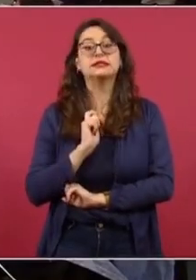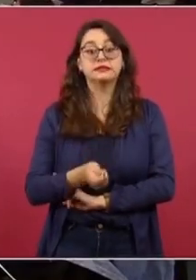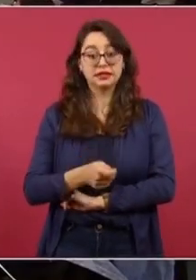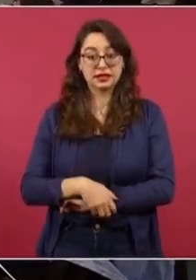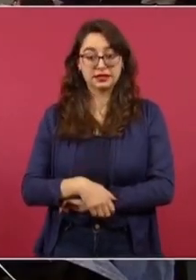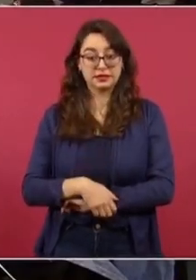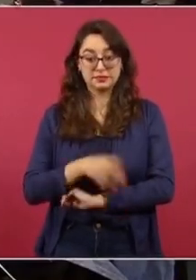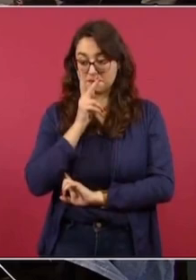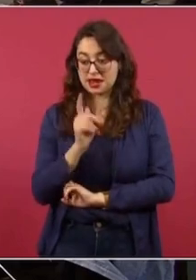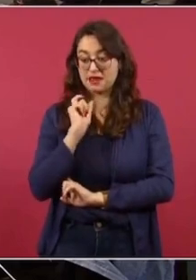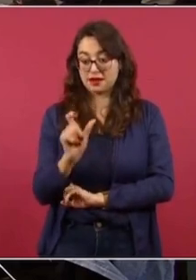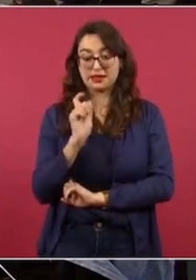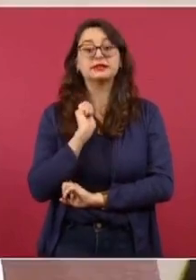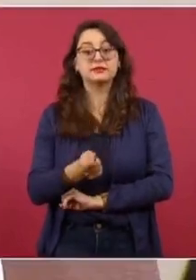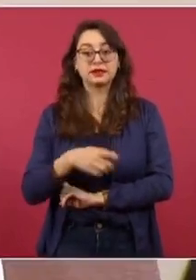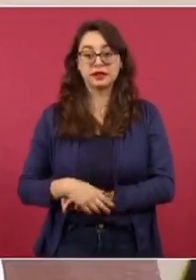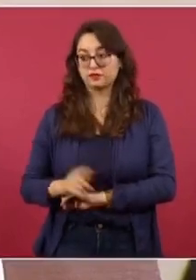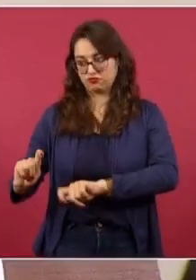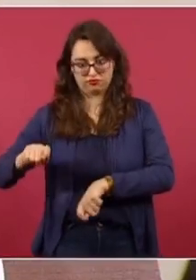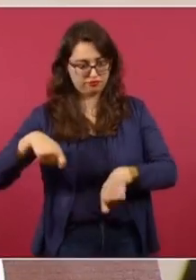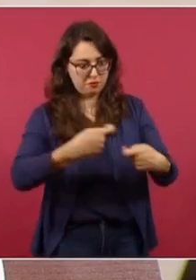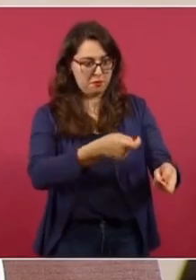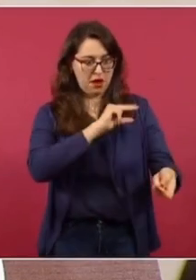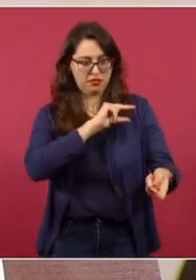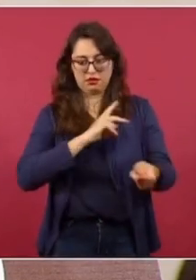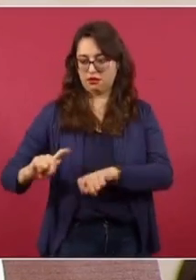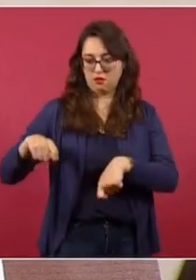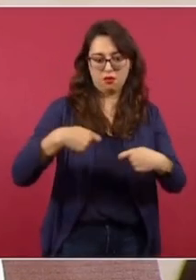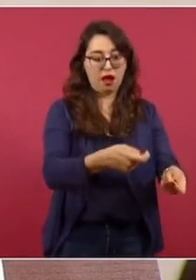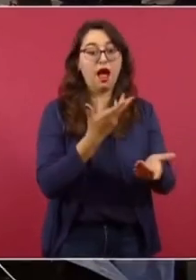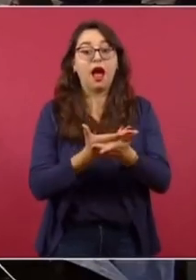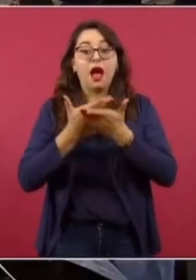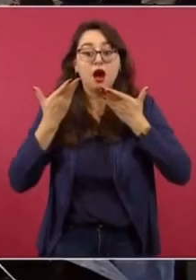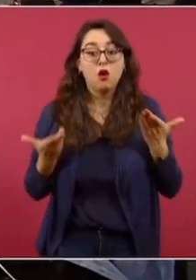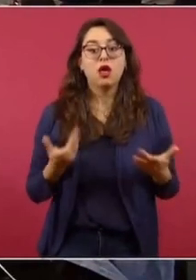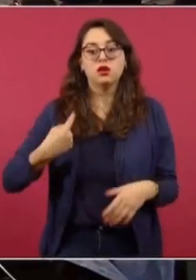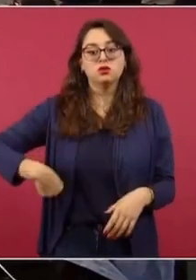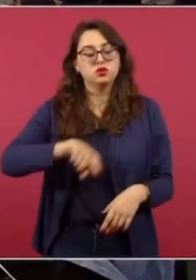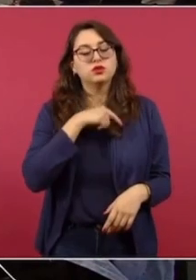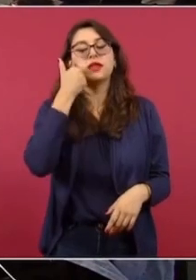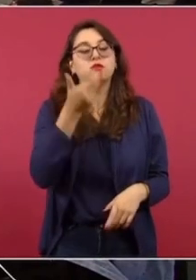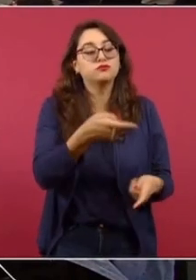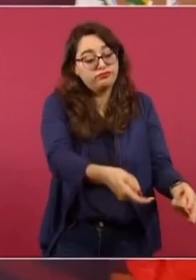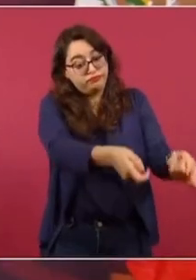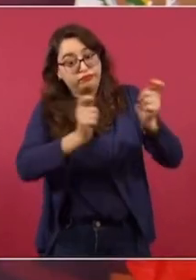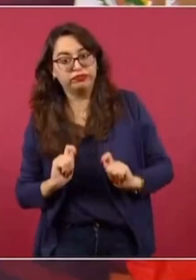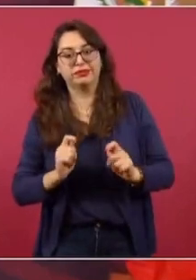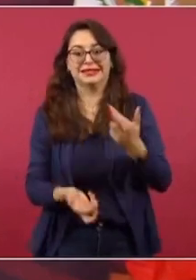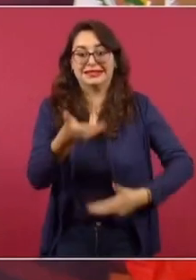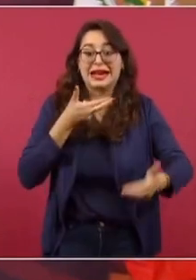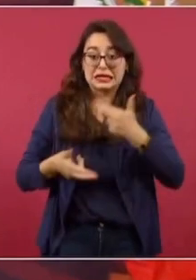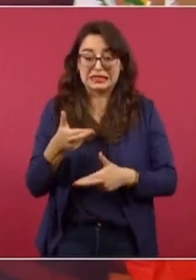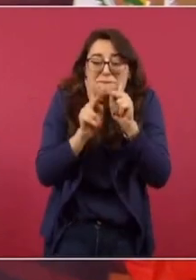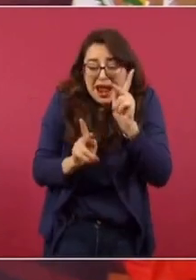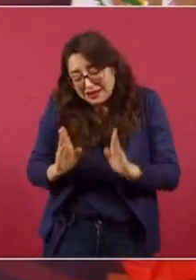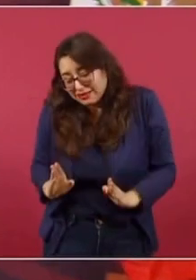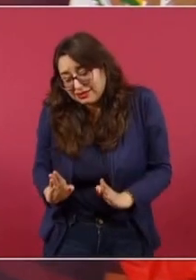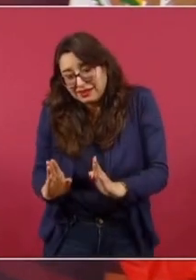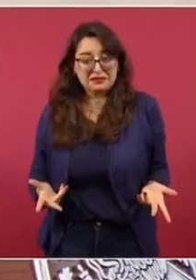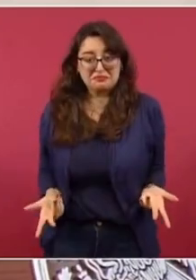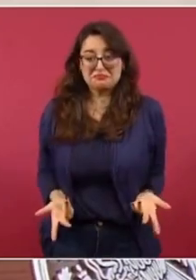Entonces, se está buscando un arreglo para que esta parte del sureste